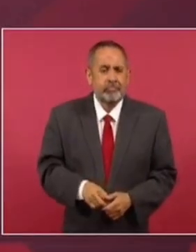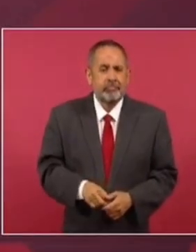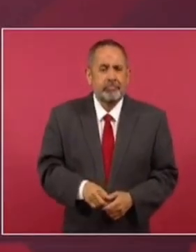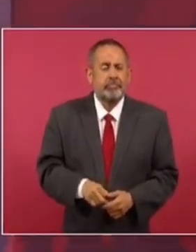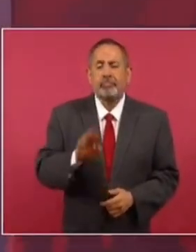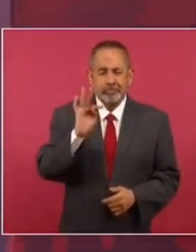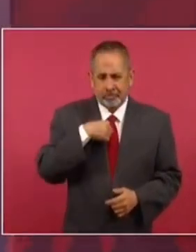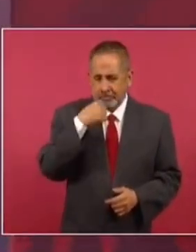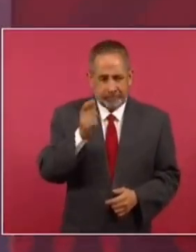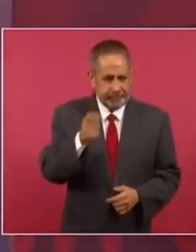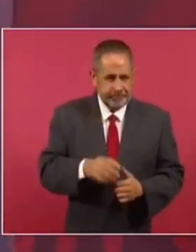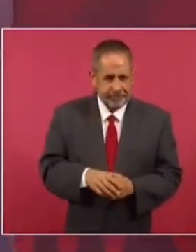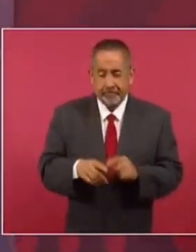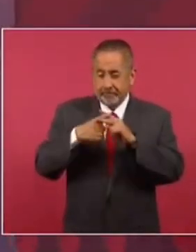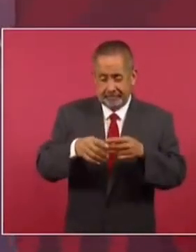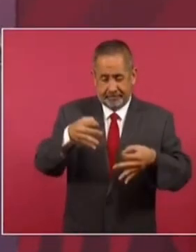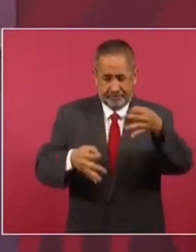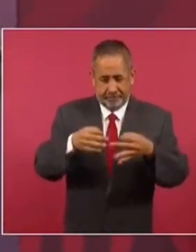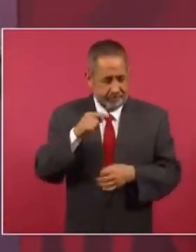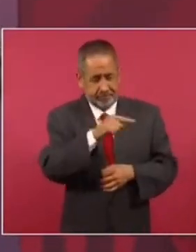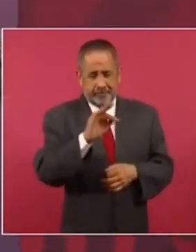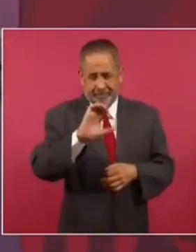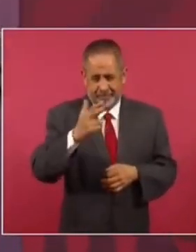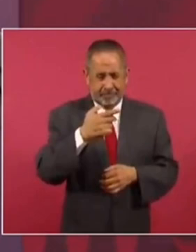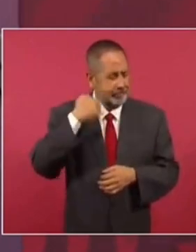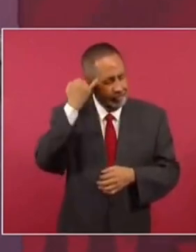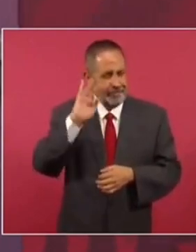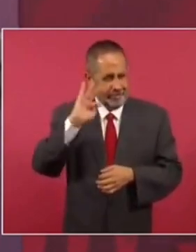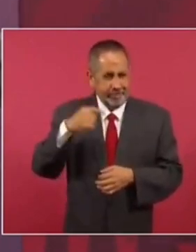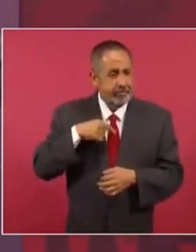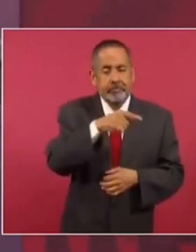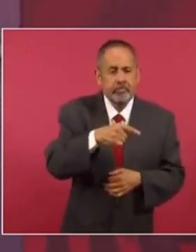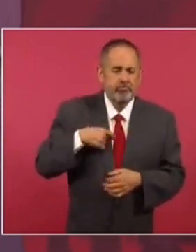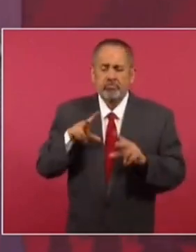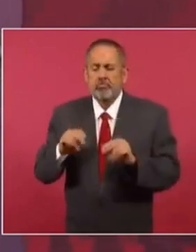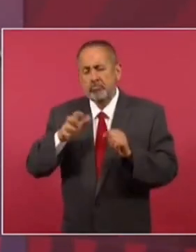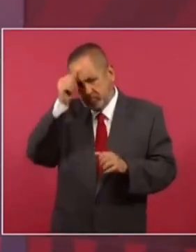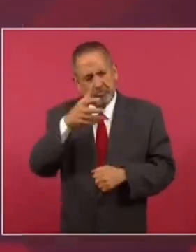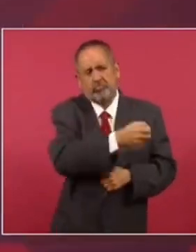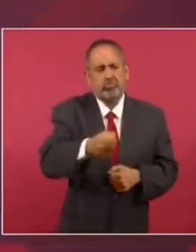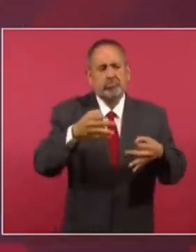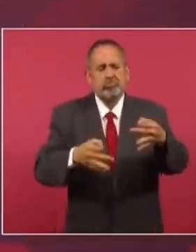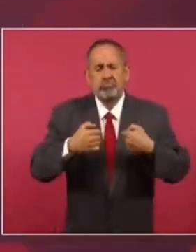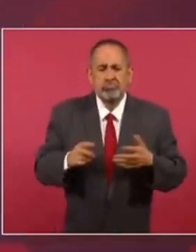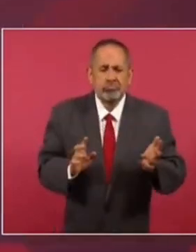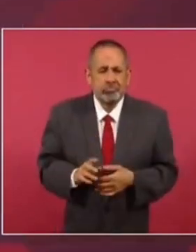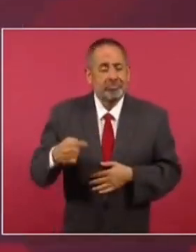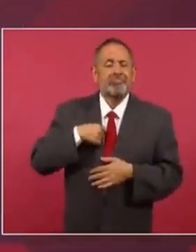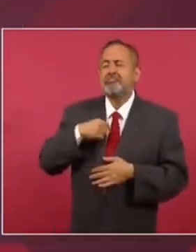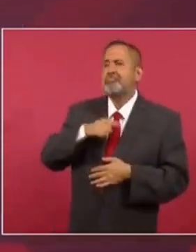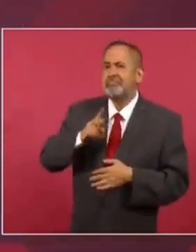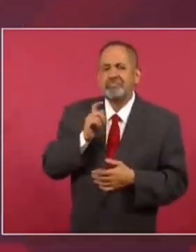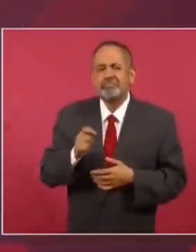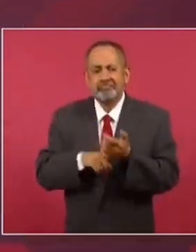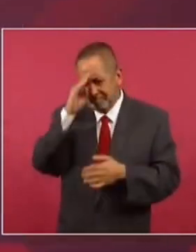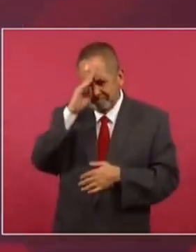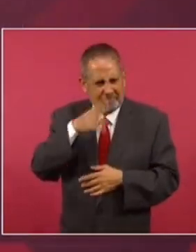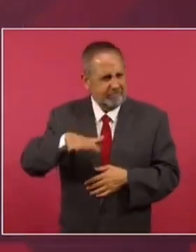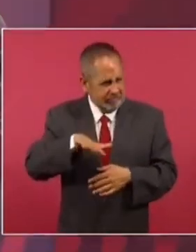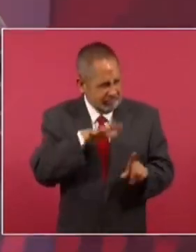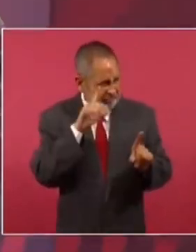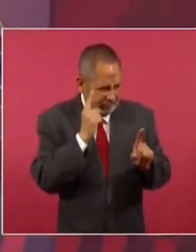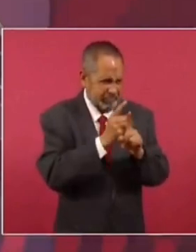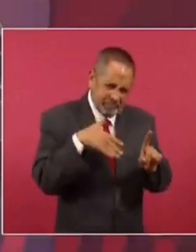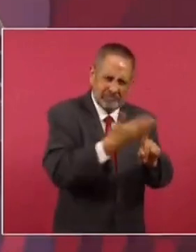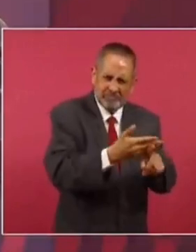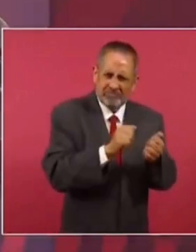se iniciaba un proceso, en esa consulta iba yo a estar en contra. Y lo hice, porque no estoy pensando en perseguir a nadie.